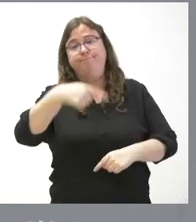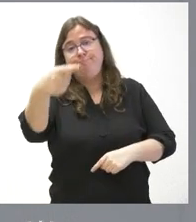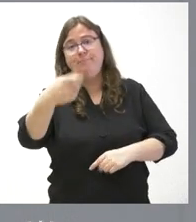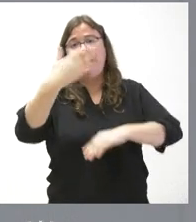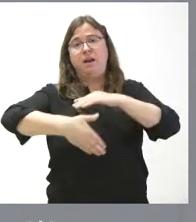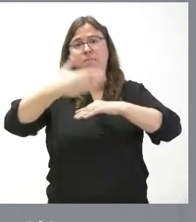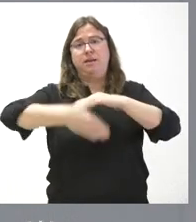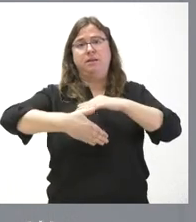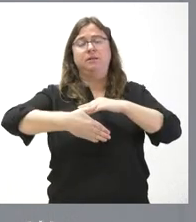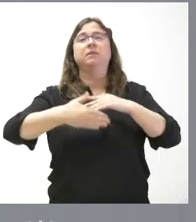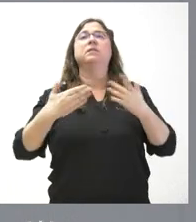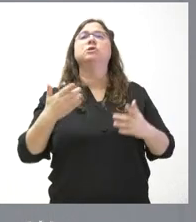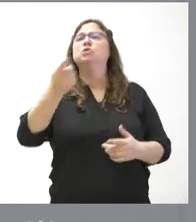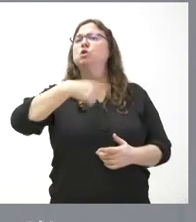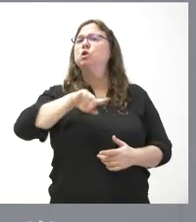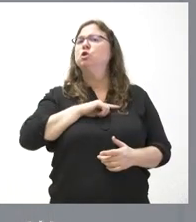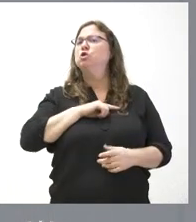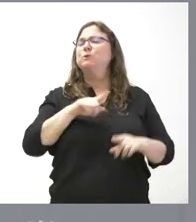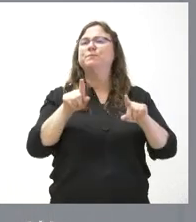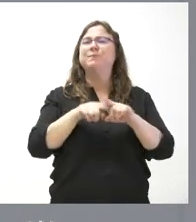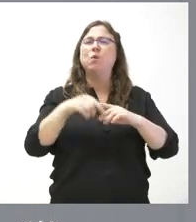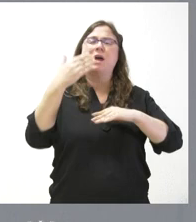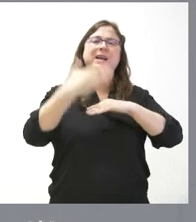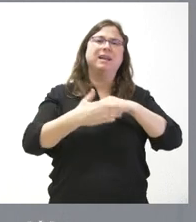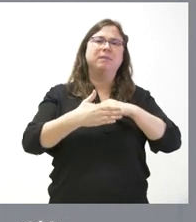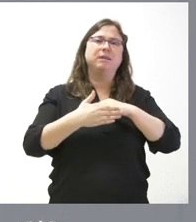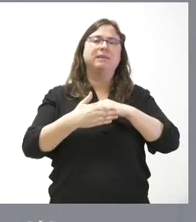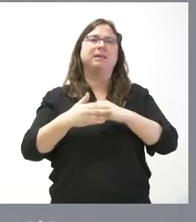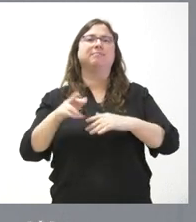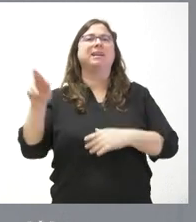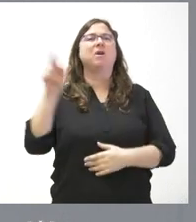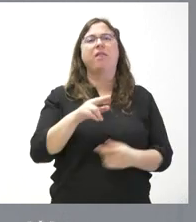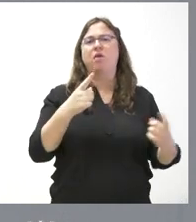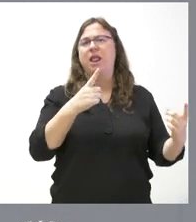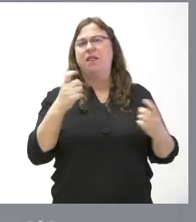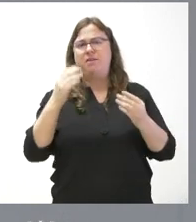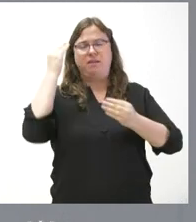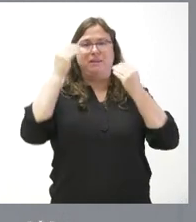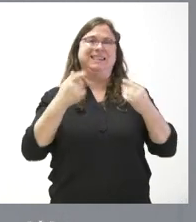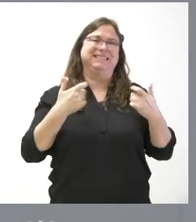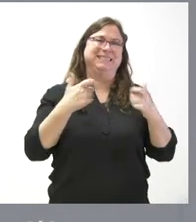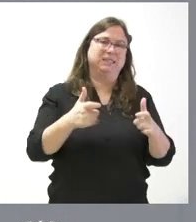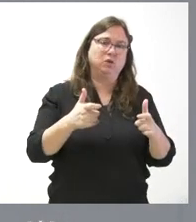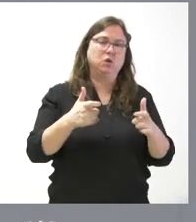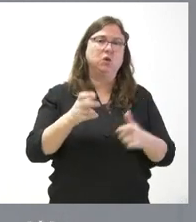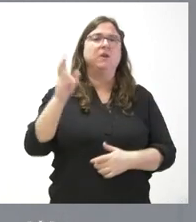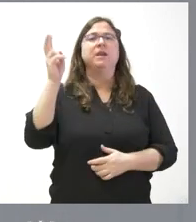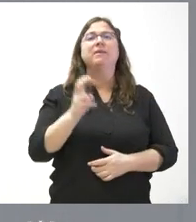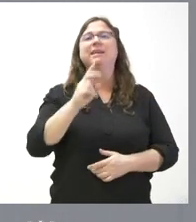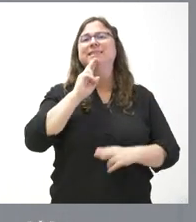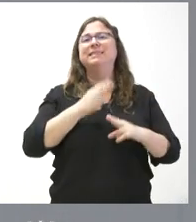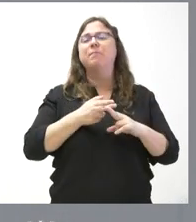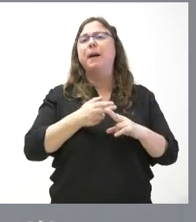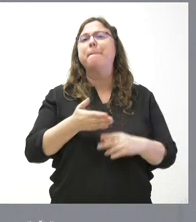Y todo ello sin que nosotros renunciemos a la aplicación de la regulación que consideramos necesaria para el sector, que se basa siempre en el principio